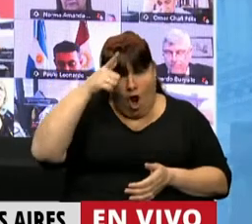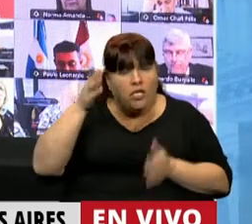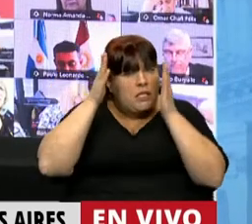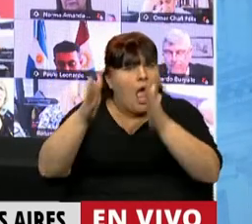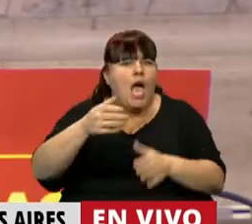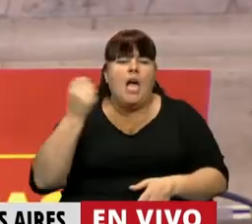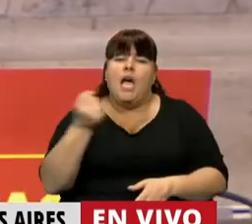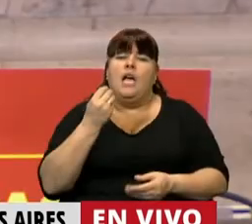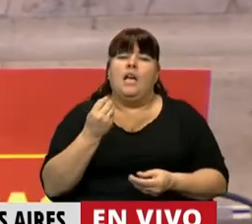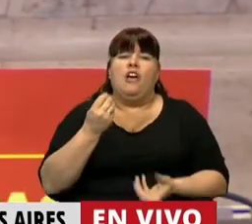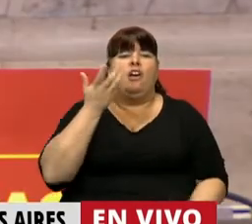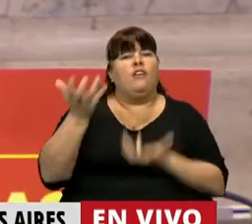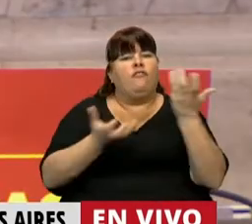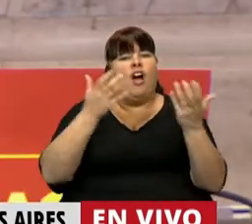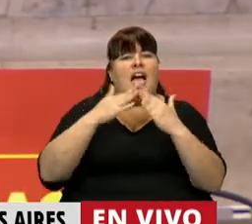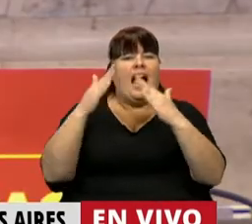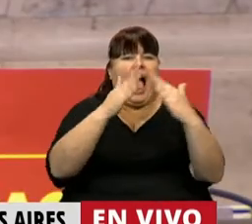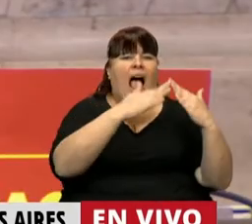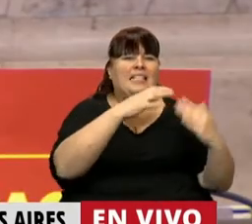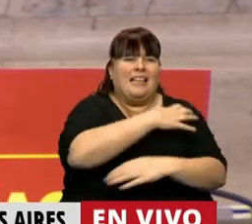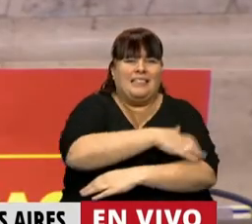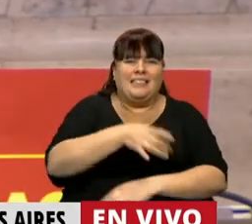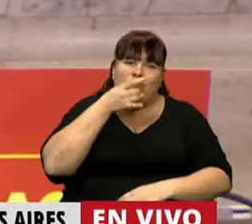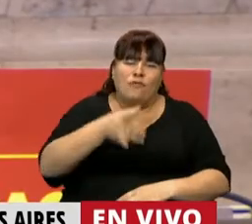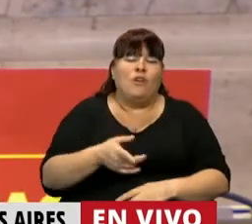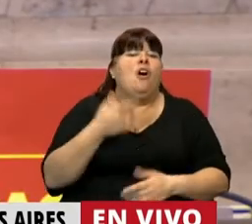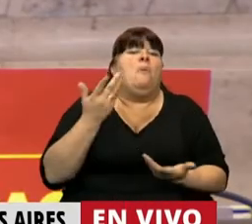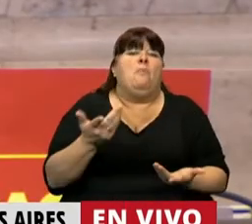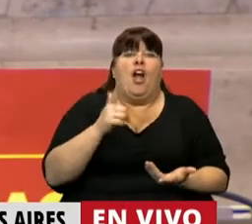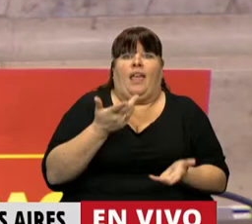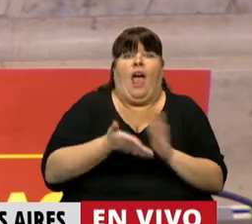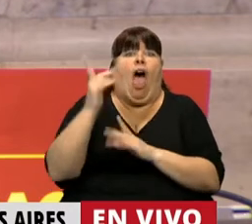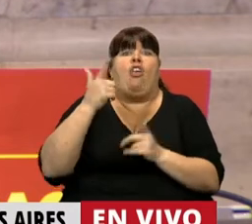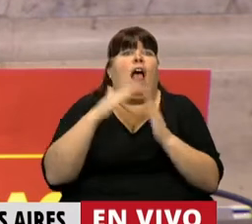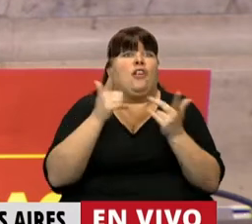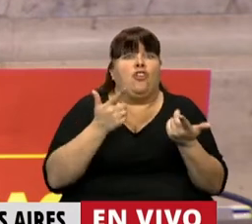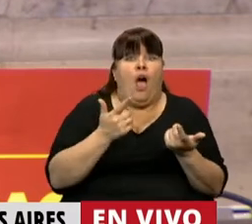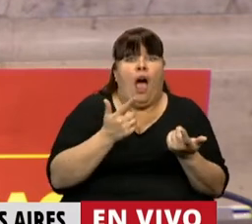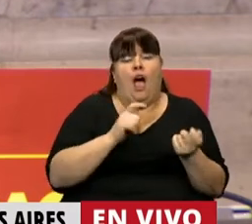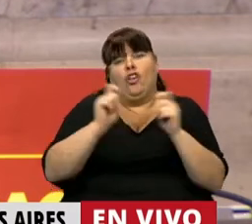dedica a incendiar las casillas de las familias que como no tienen a dónde ir,